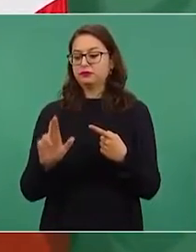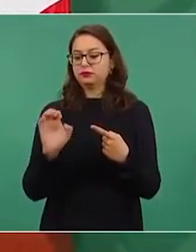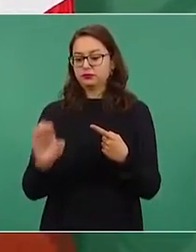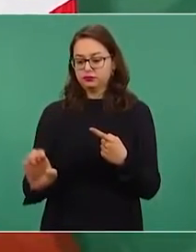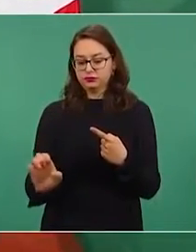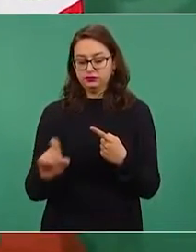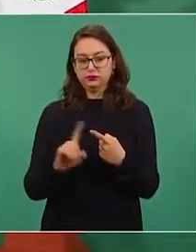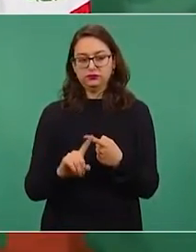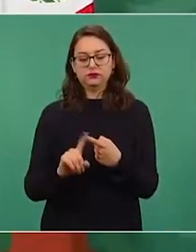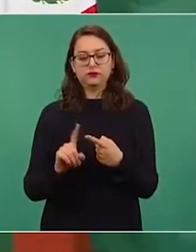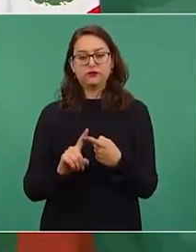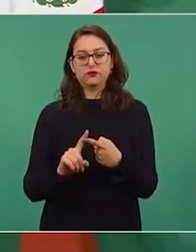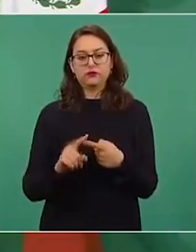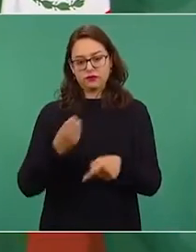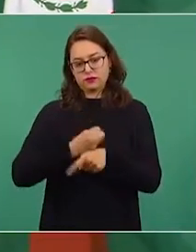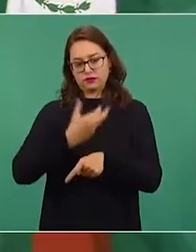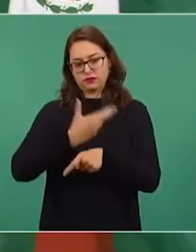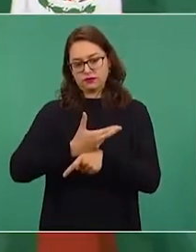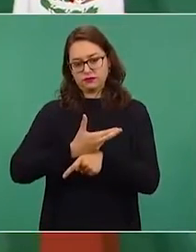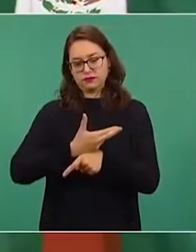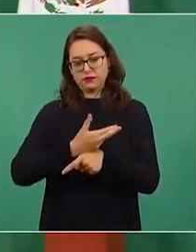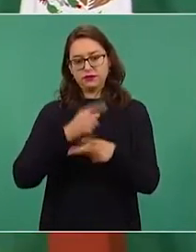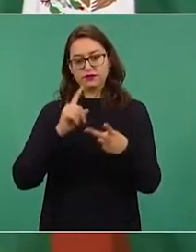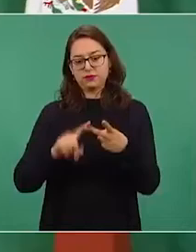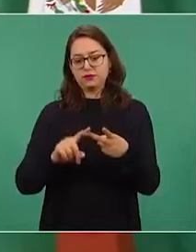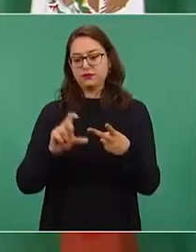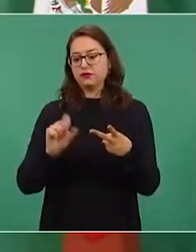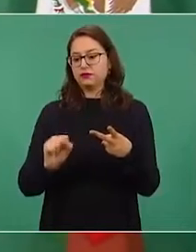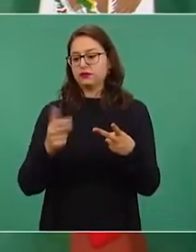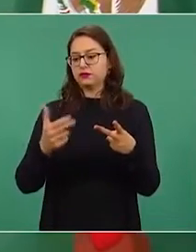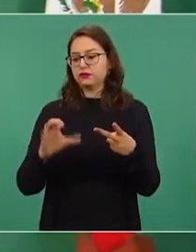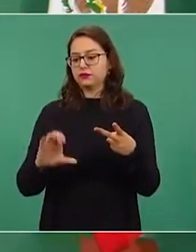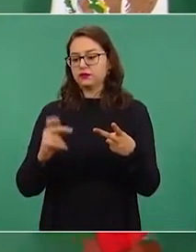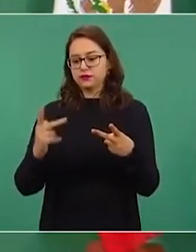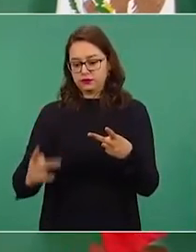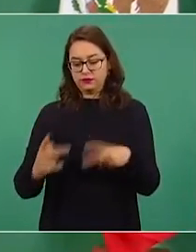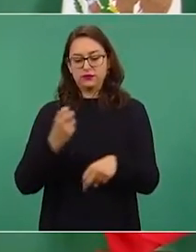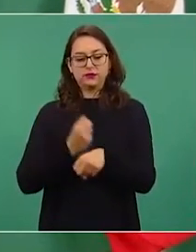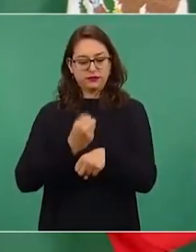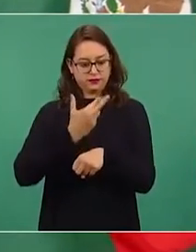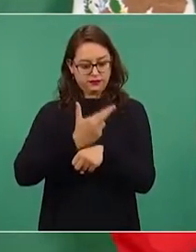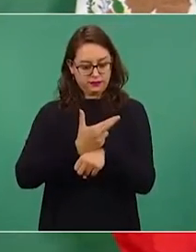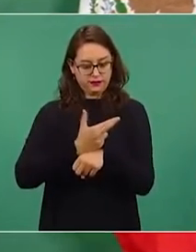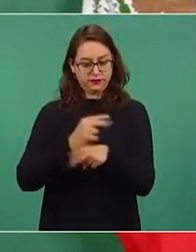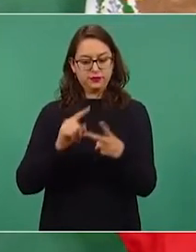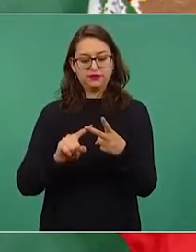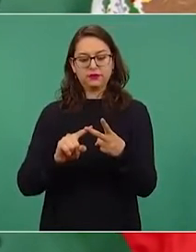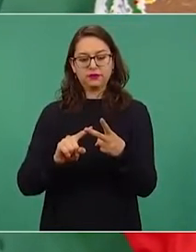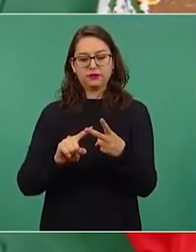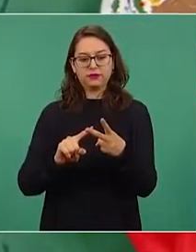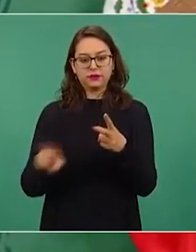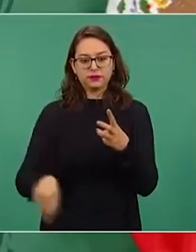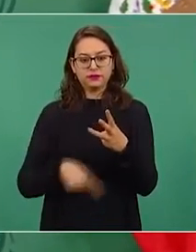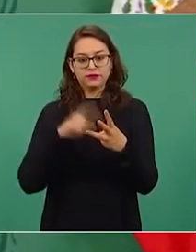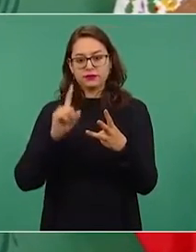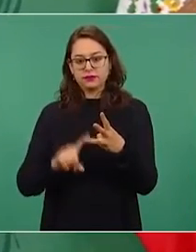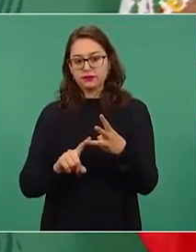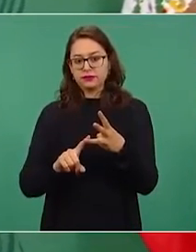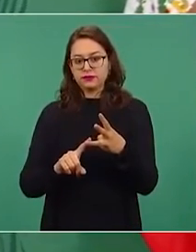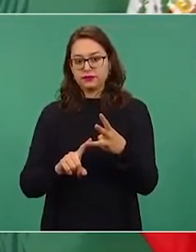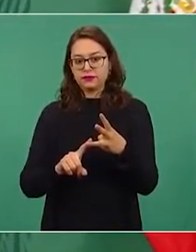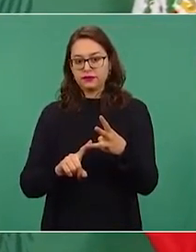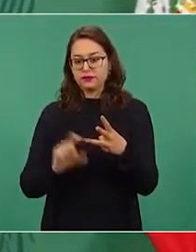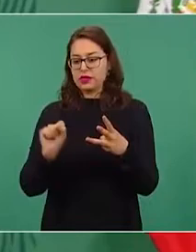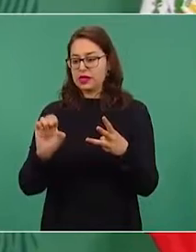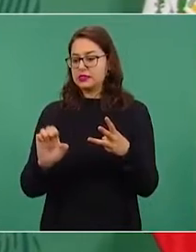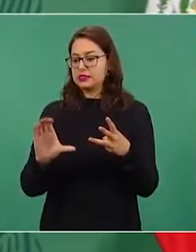el secretario de Hacienda, la secretaria